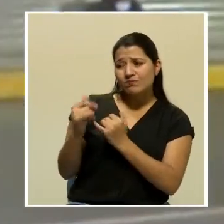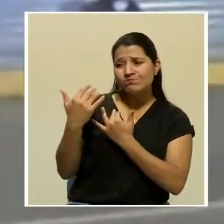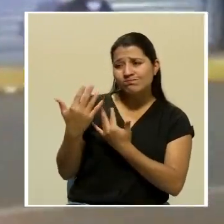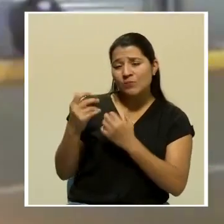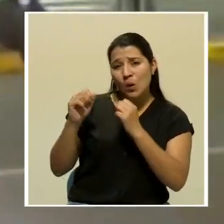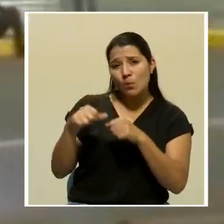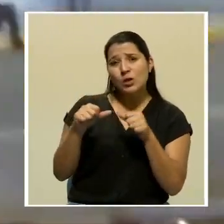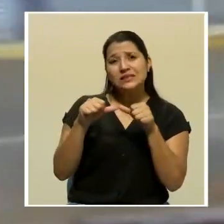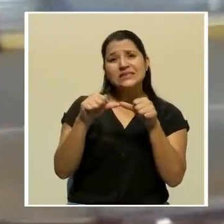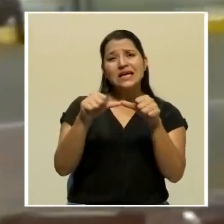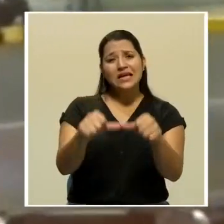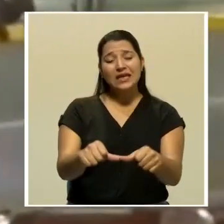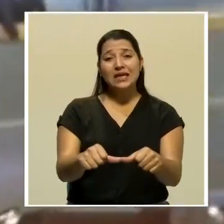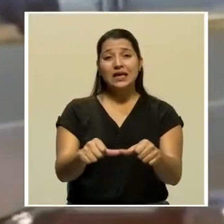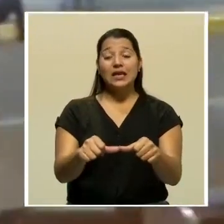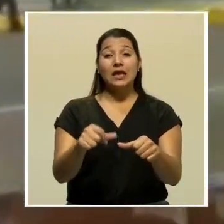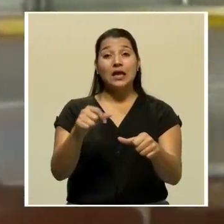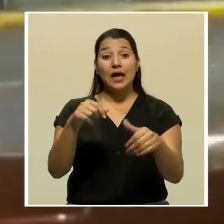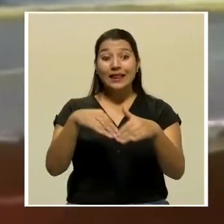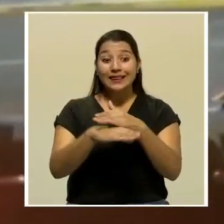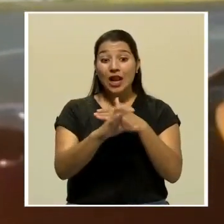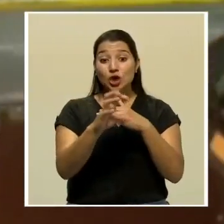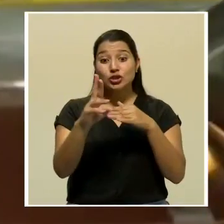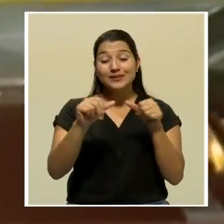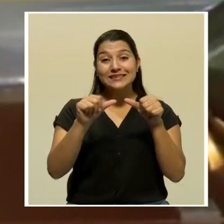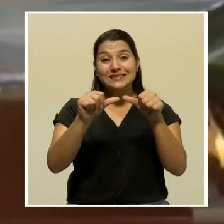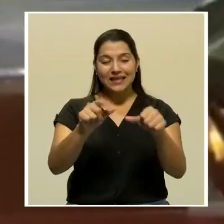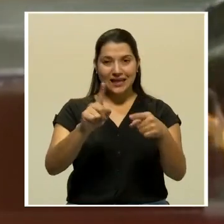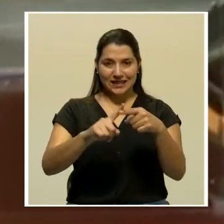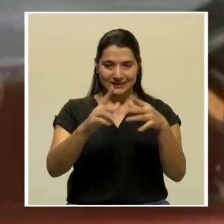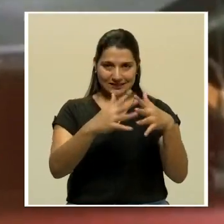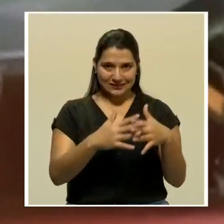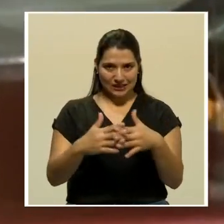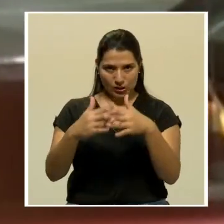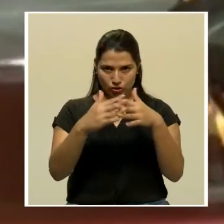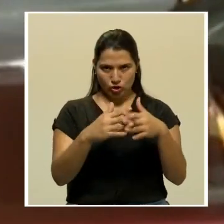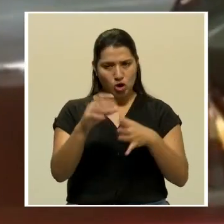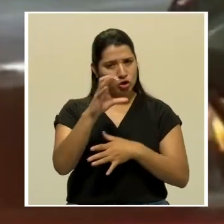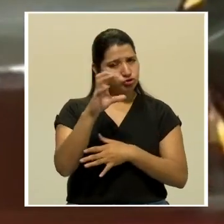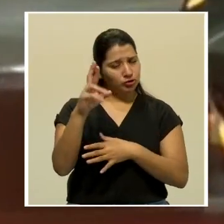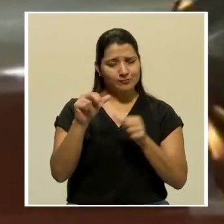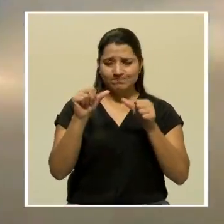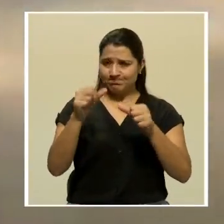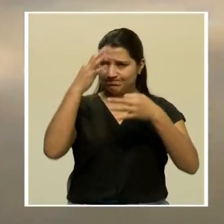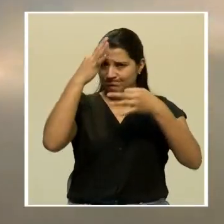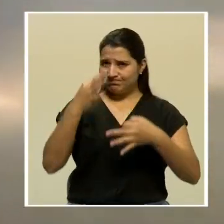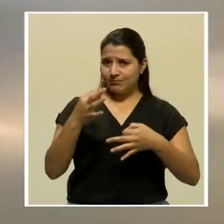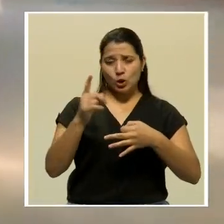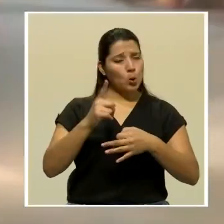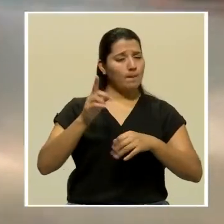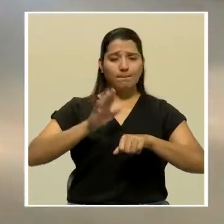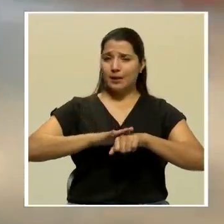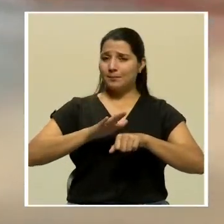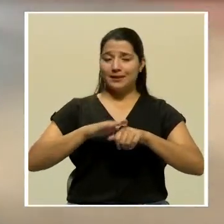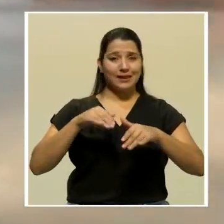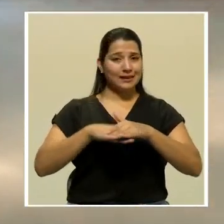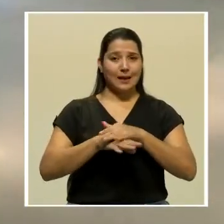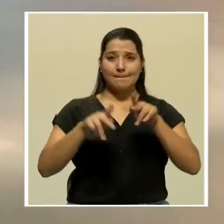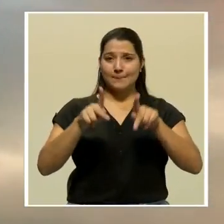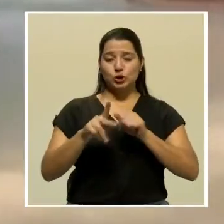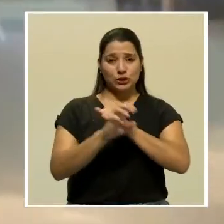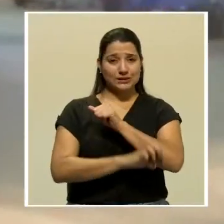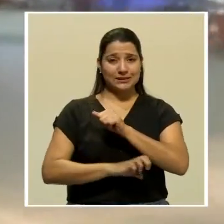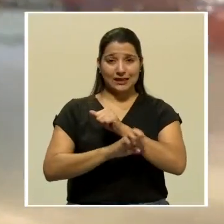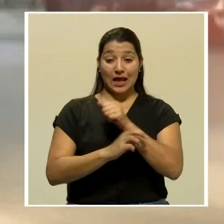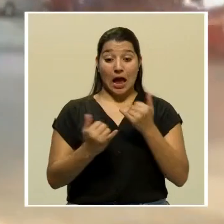poder continuar su camino por la región. Costa Rica se mantiene firme en el cierre de fronteras y en la no posibilidad de ingreso de extranjeros